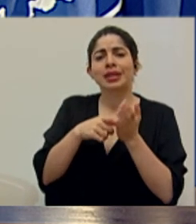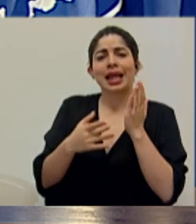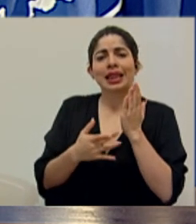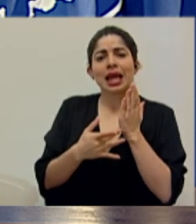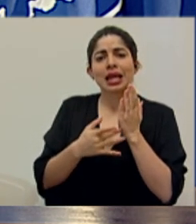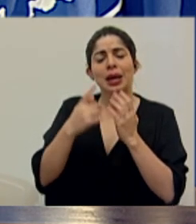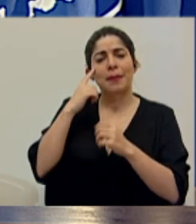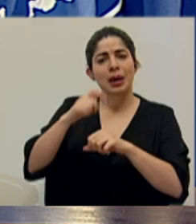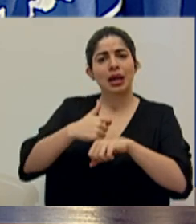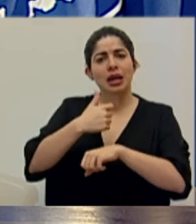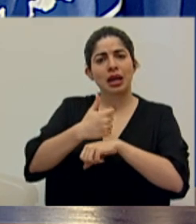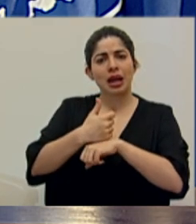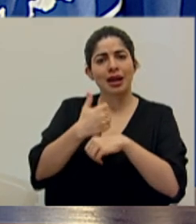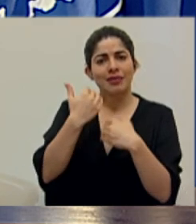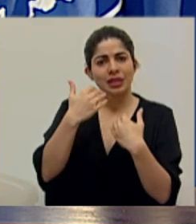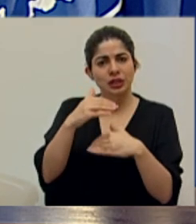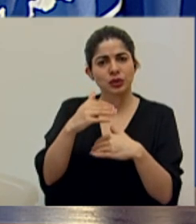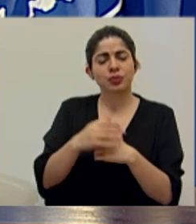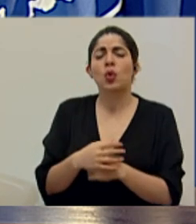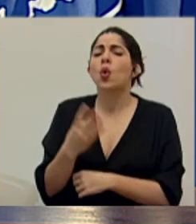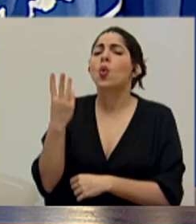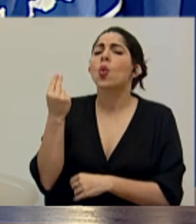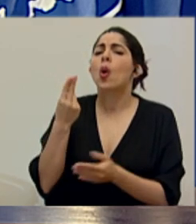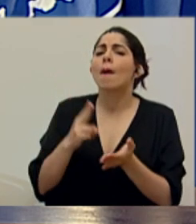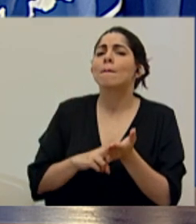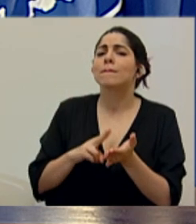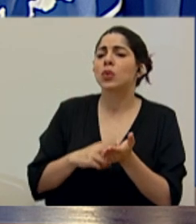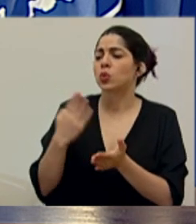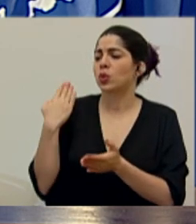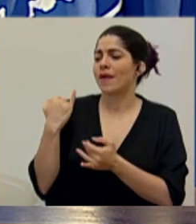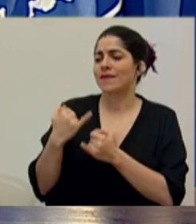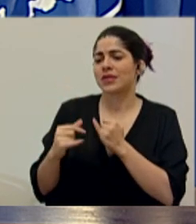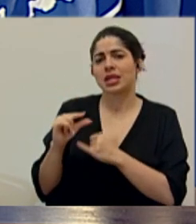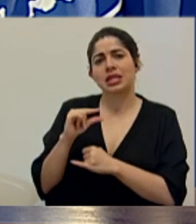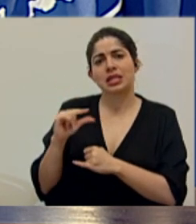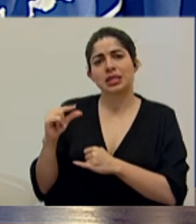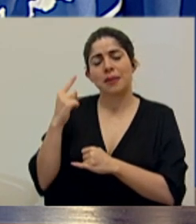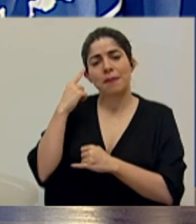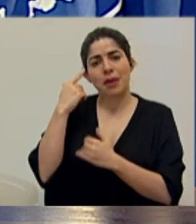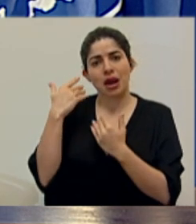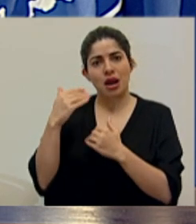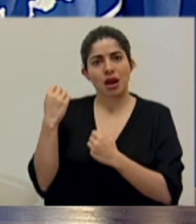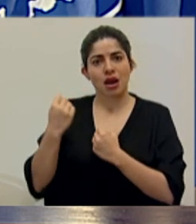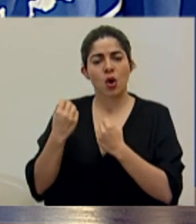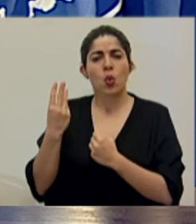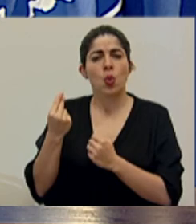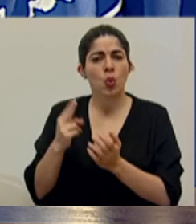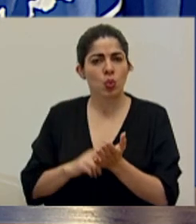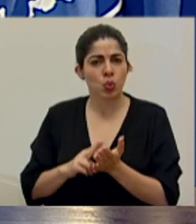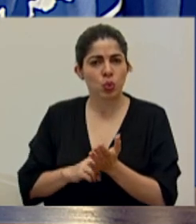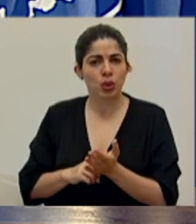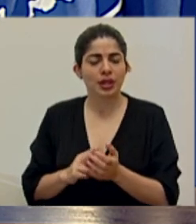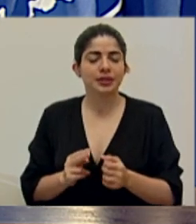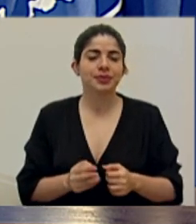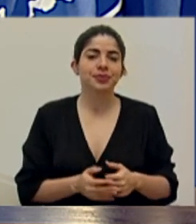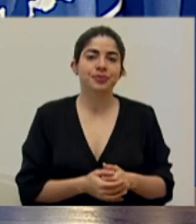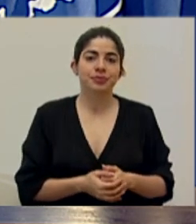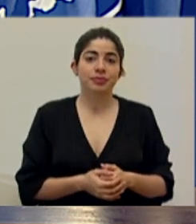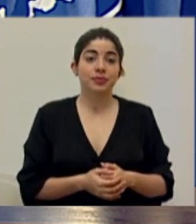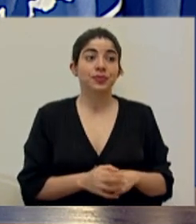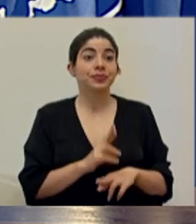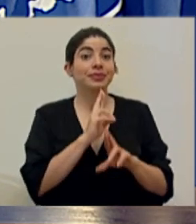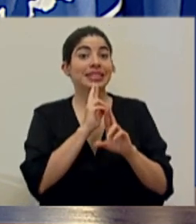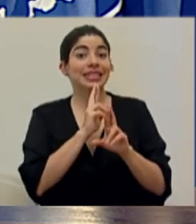establecer la restricción? ¿Cuántas multas aplicaron el fin de semana para la restricción vehicular sanitaria? La